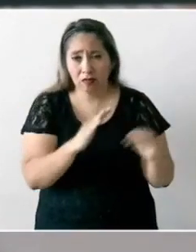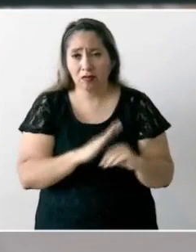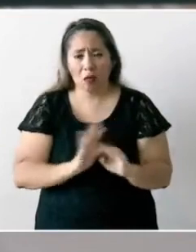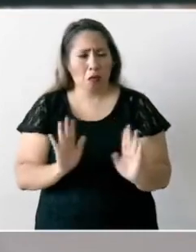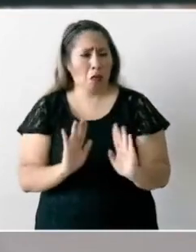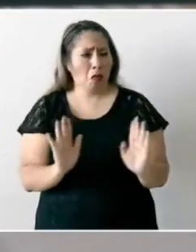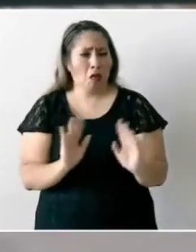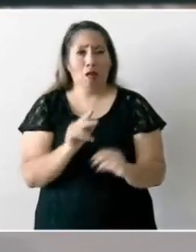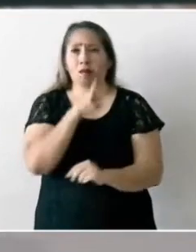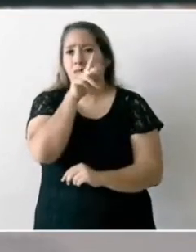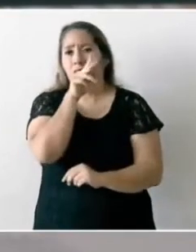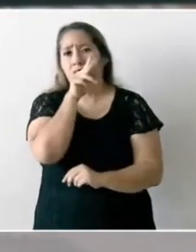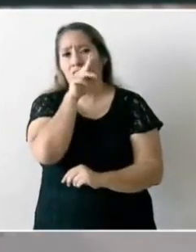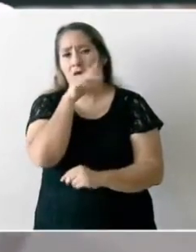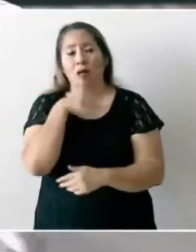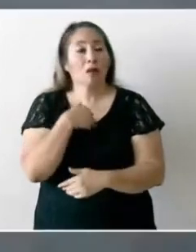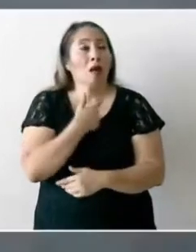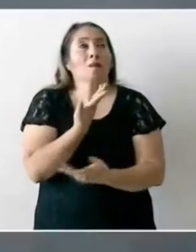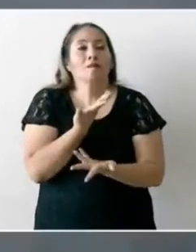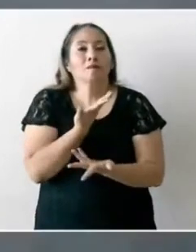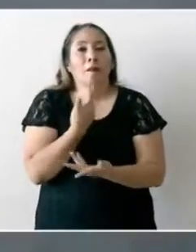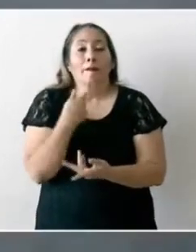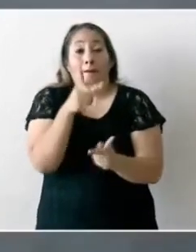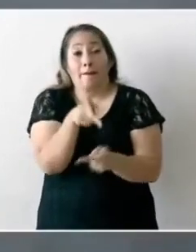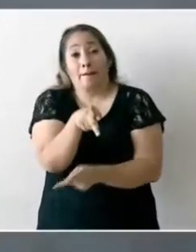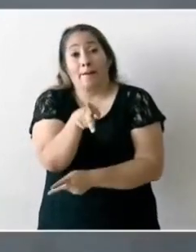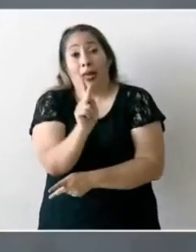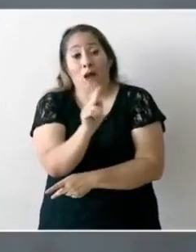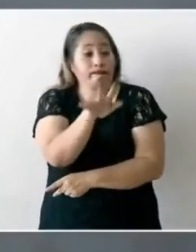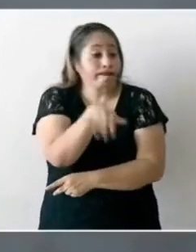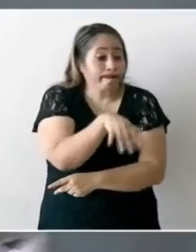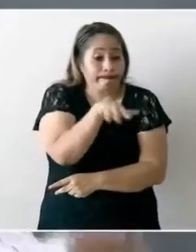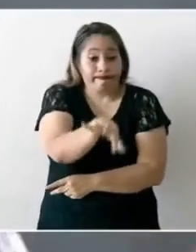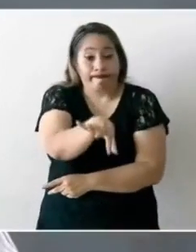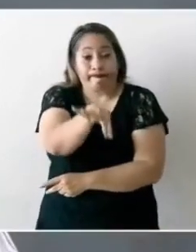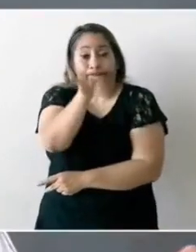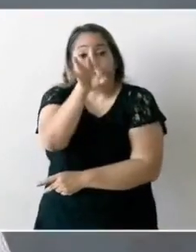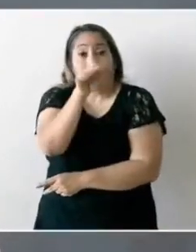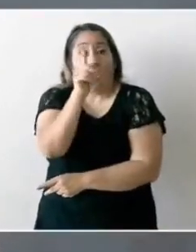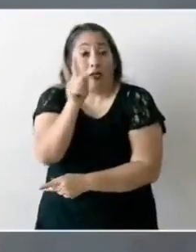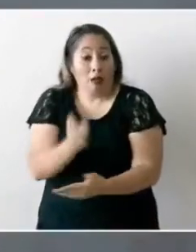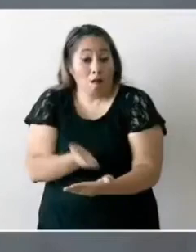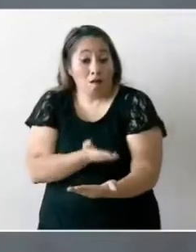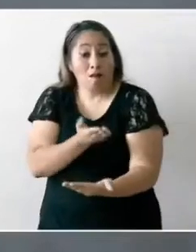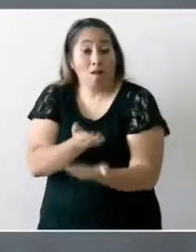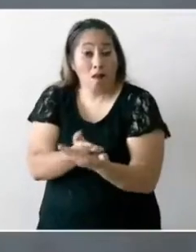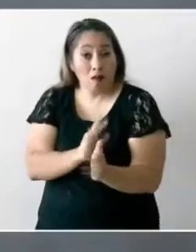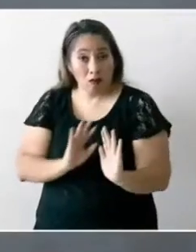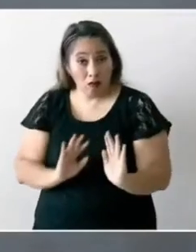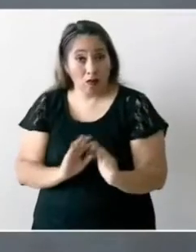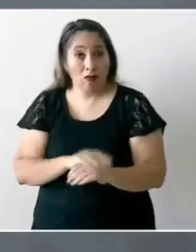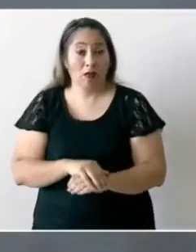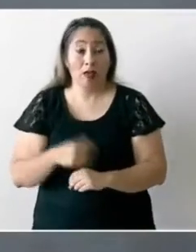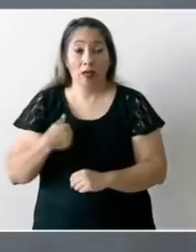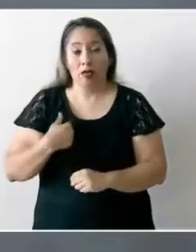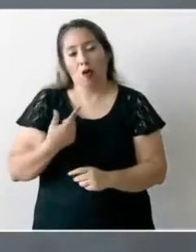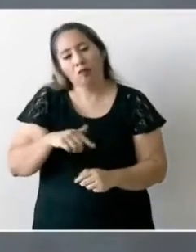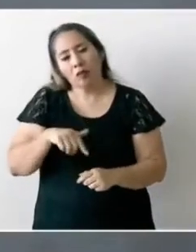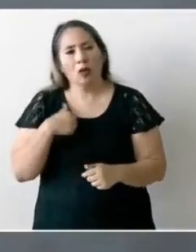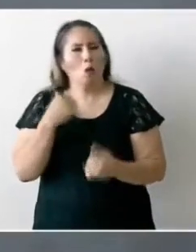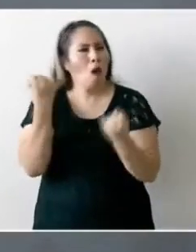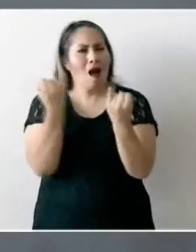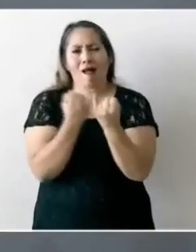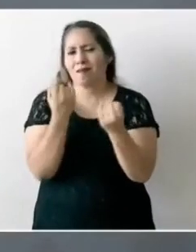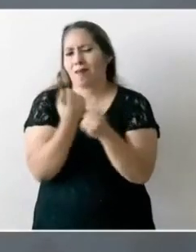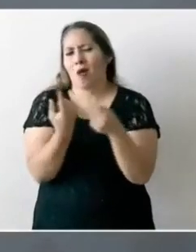se buscó esta alternativa y ahora pues estoy aquí por lo